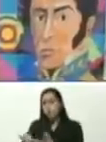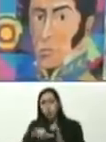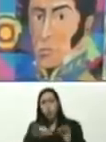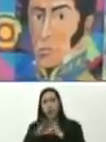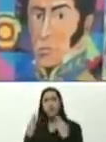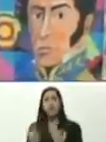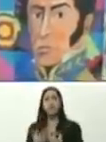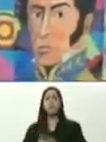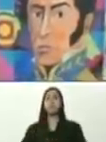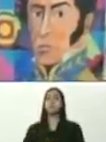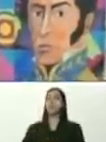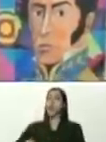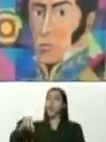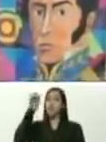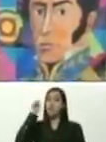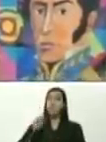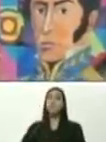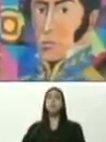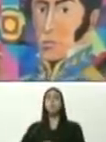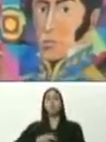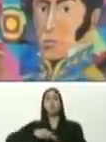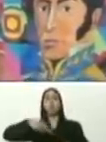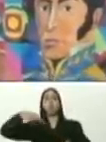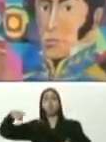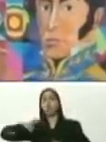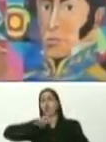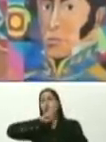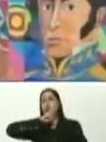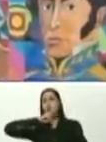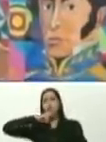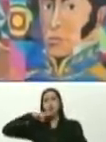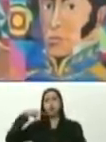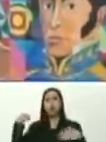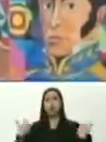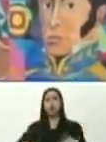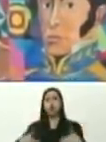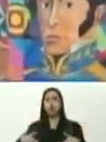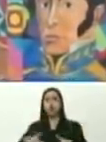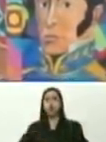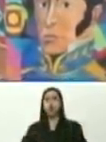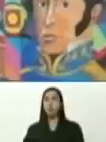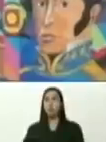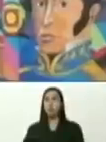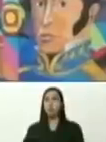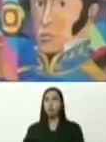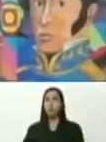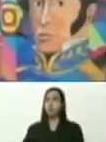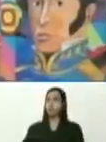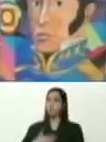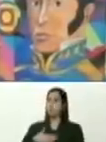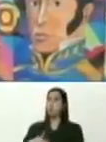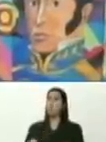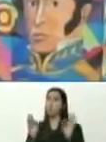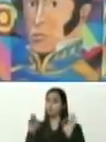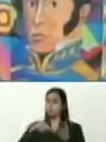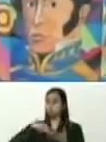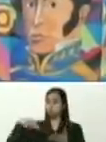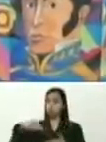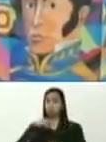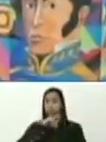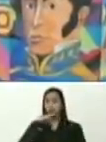y aprendí a comer, pasta, sabrosa, hecha de manas italianas, yo soy especialista, en pasta,